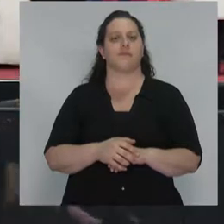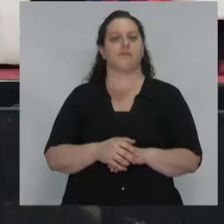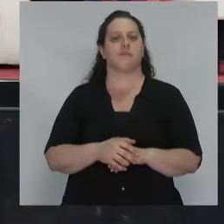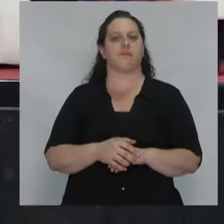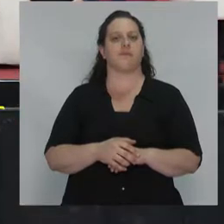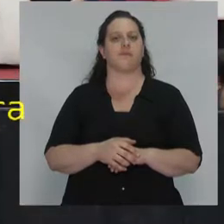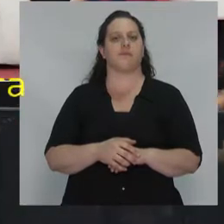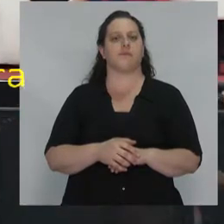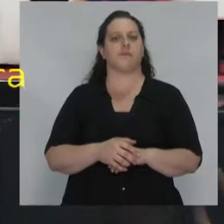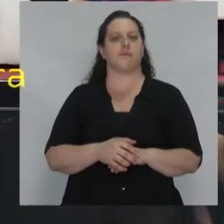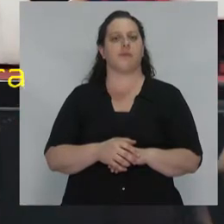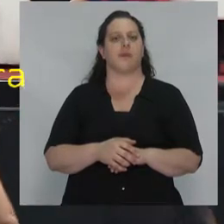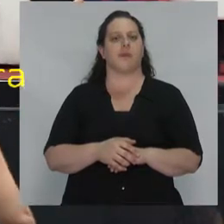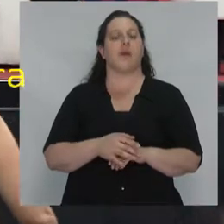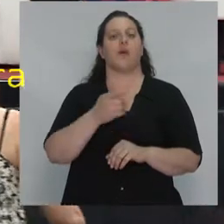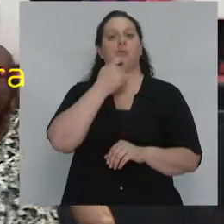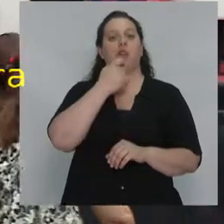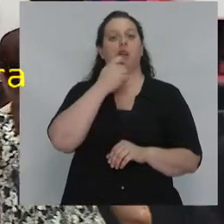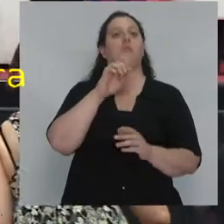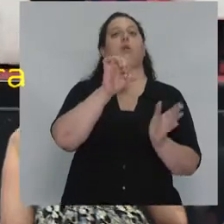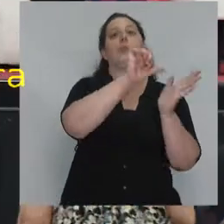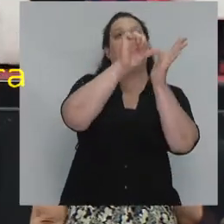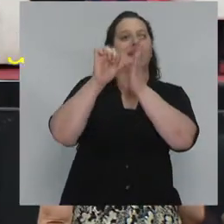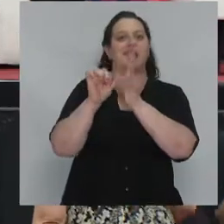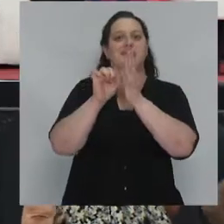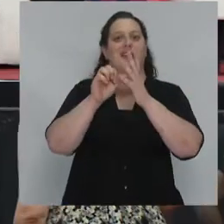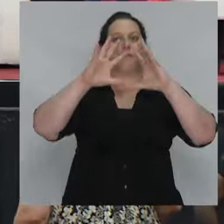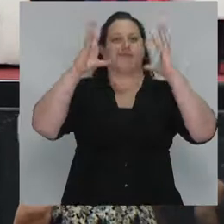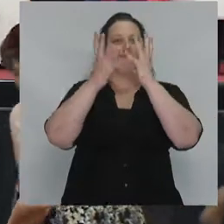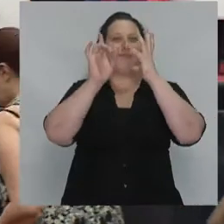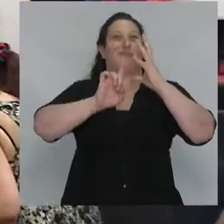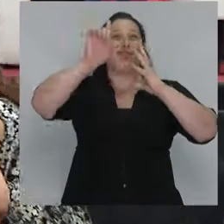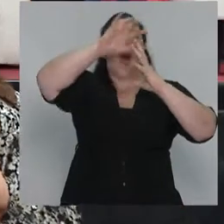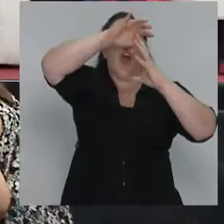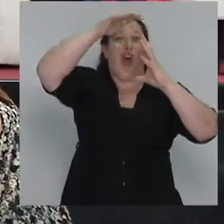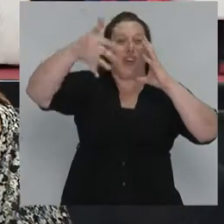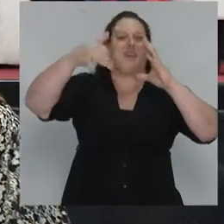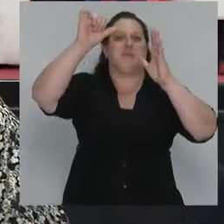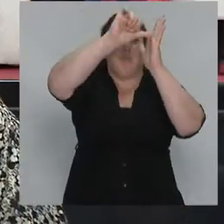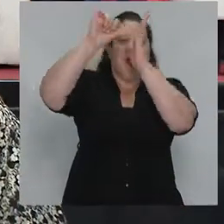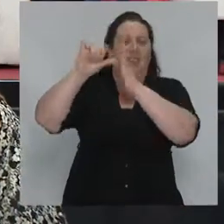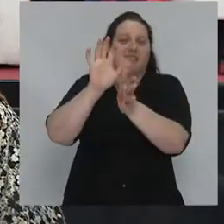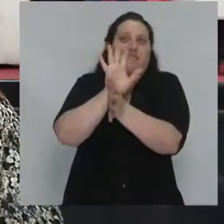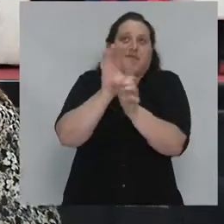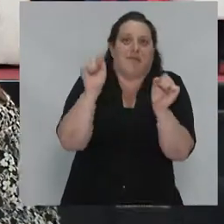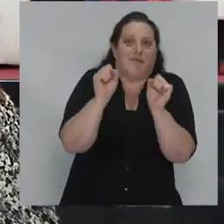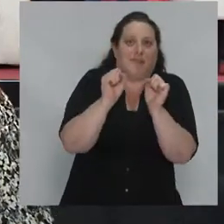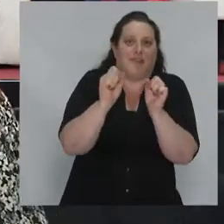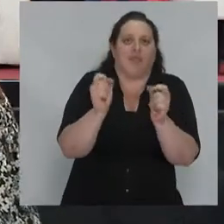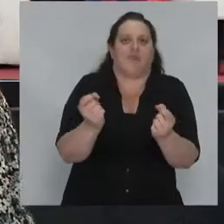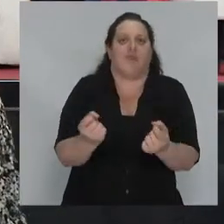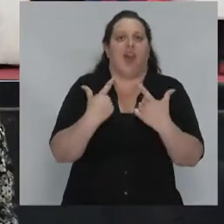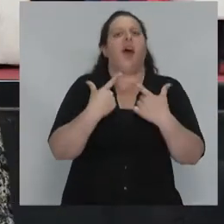países fríos en el Ártico es algo muy inspirador. Bueno,